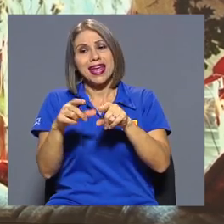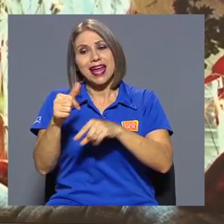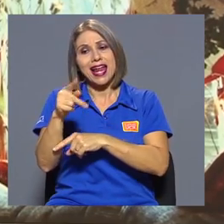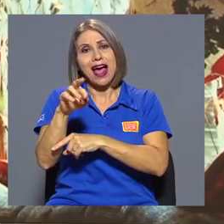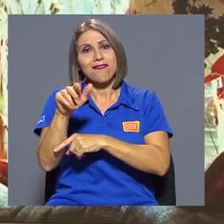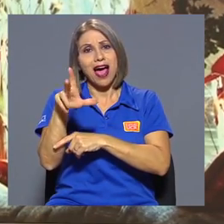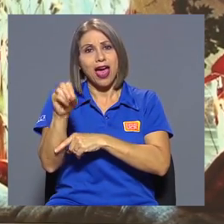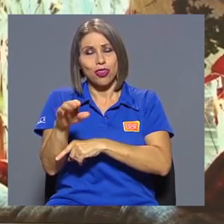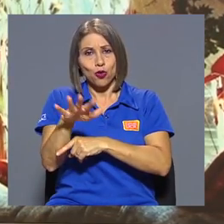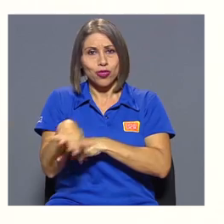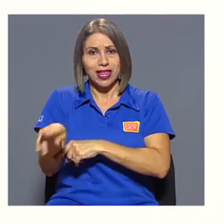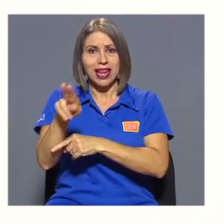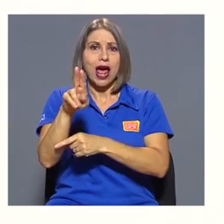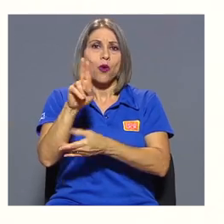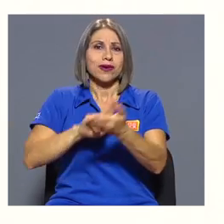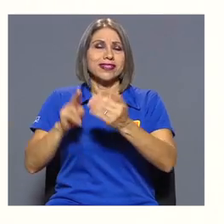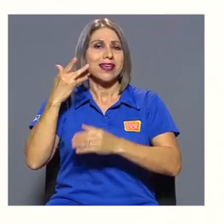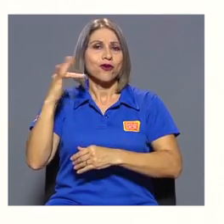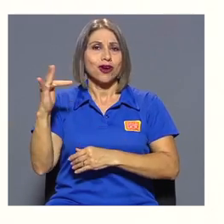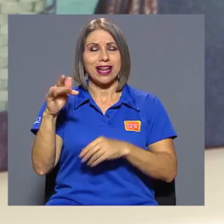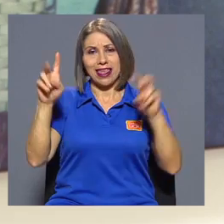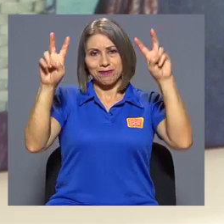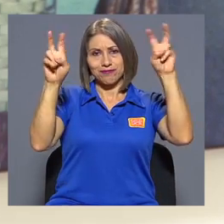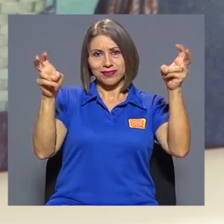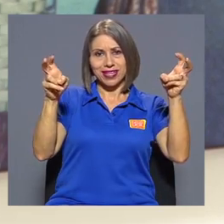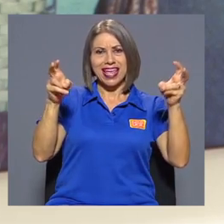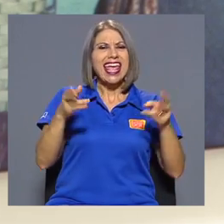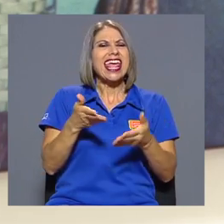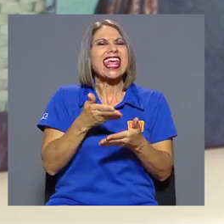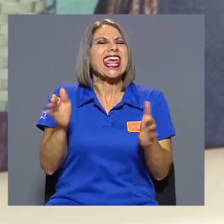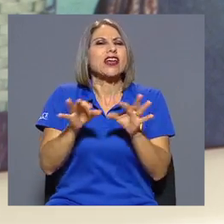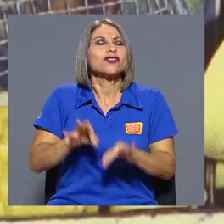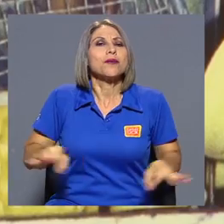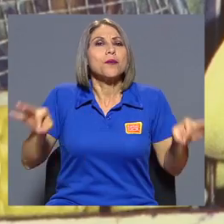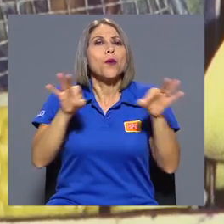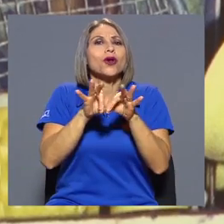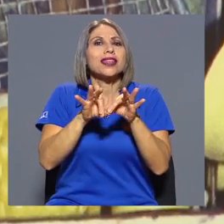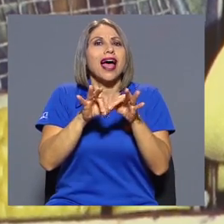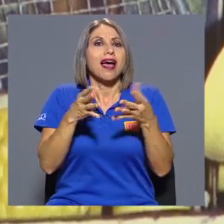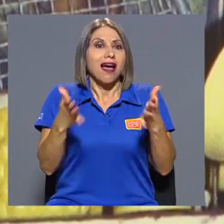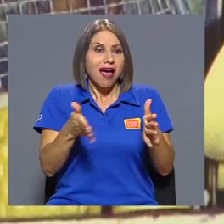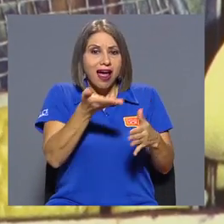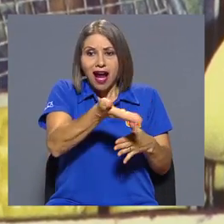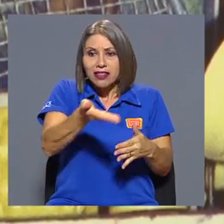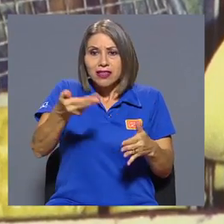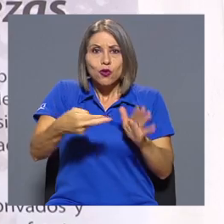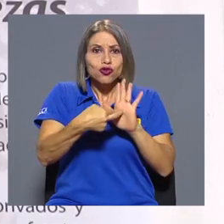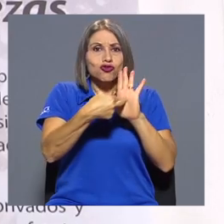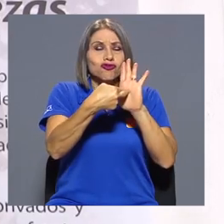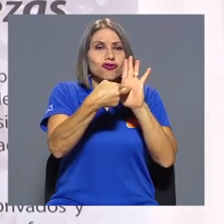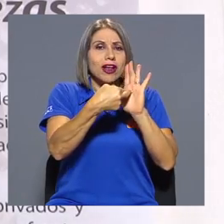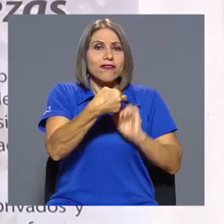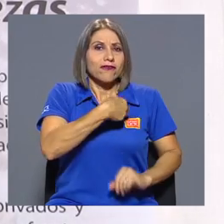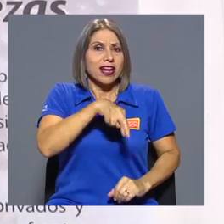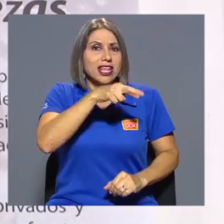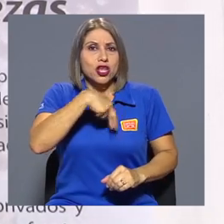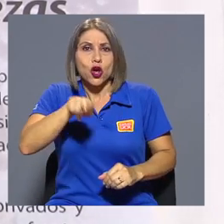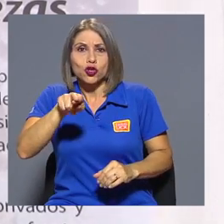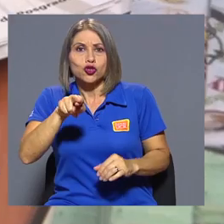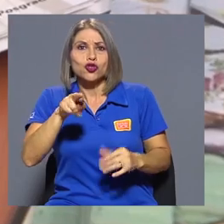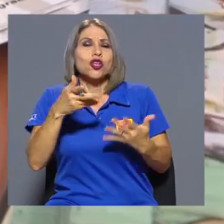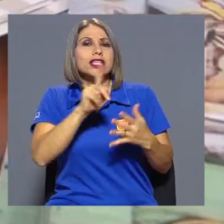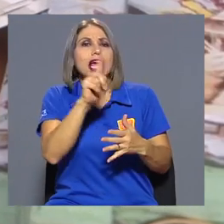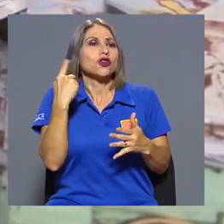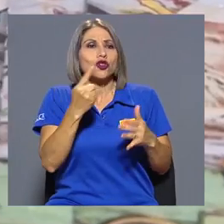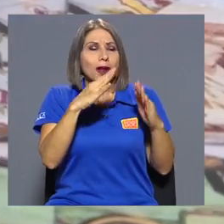exhibición, ¿Qué nos importa?, descontextualiza los símbolos religiosos masivos al situarlos en retratos únicos de la